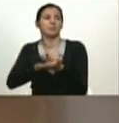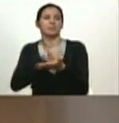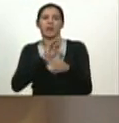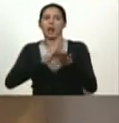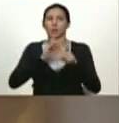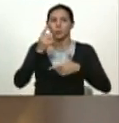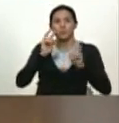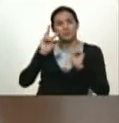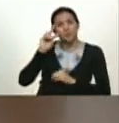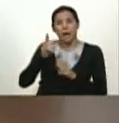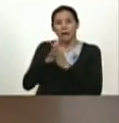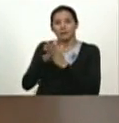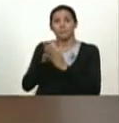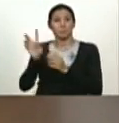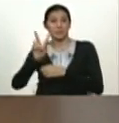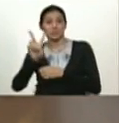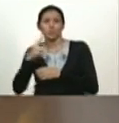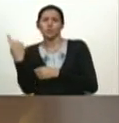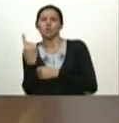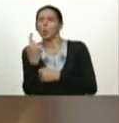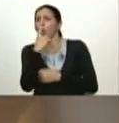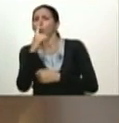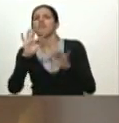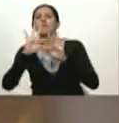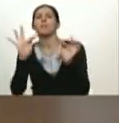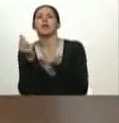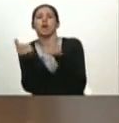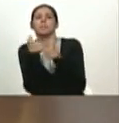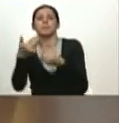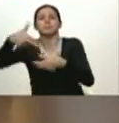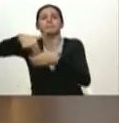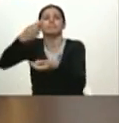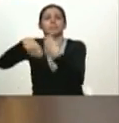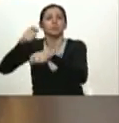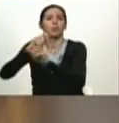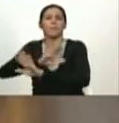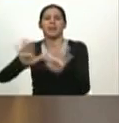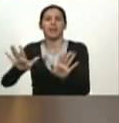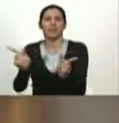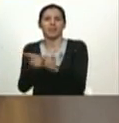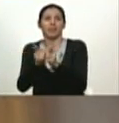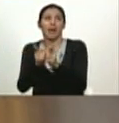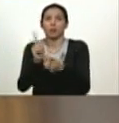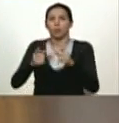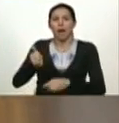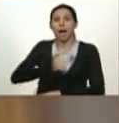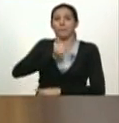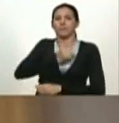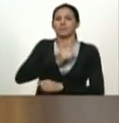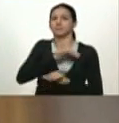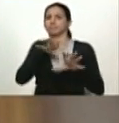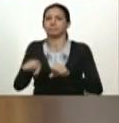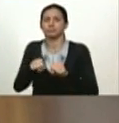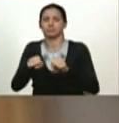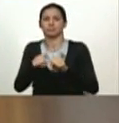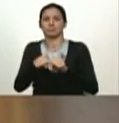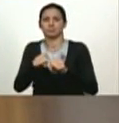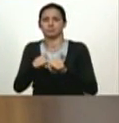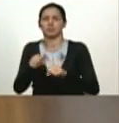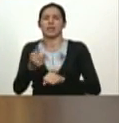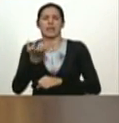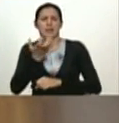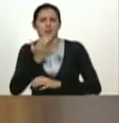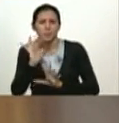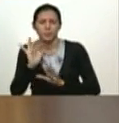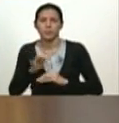Para profundizarla, para crear dificultades. Es como, yo lo ponía ahora como ejemplo, que uno tenga,